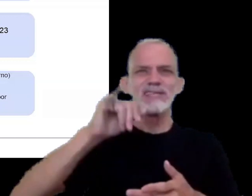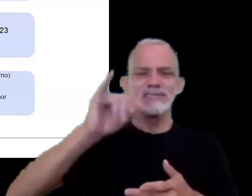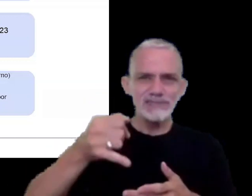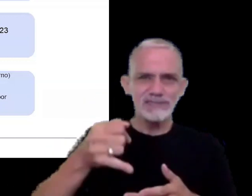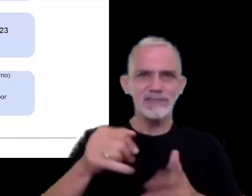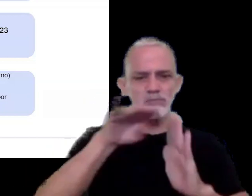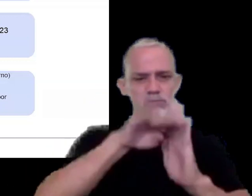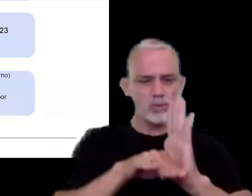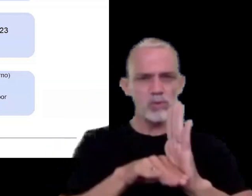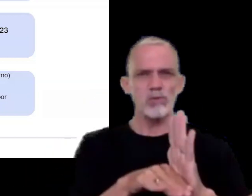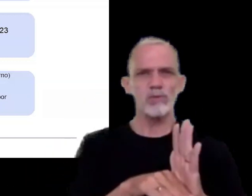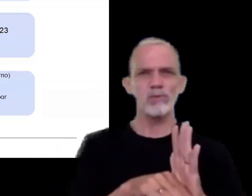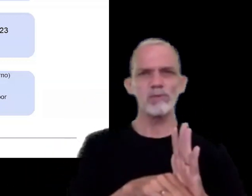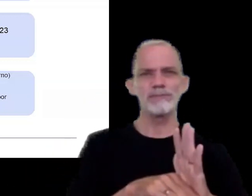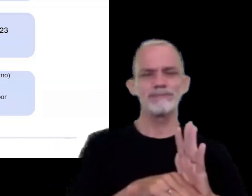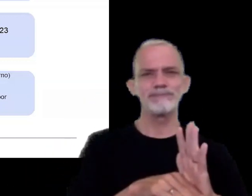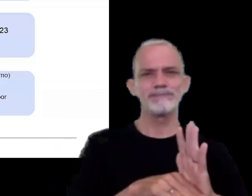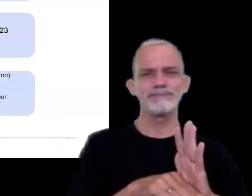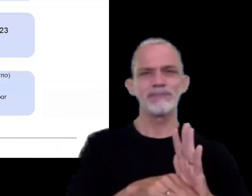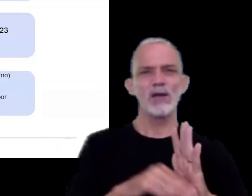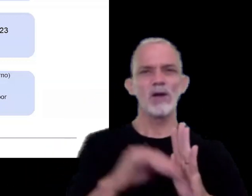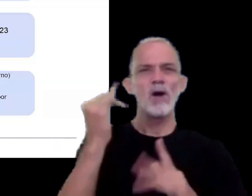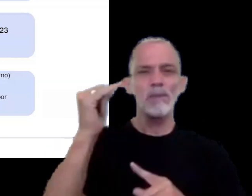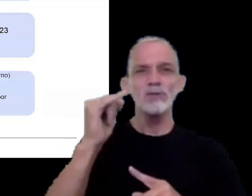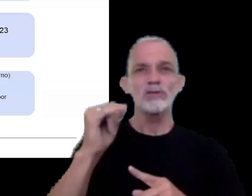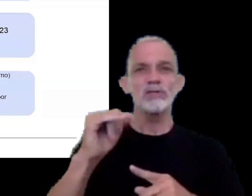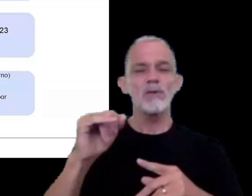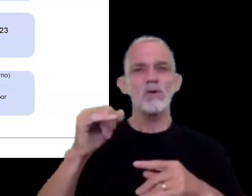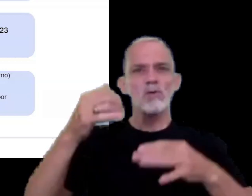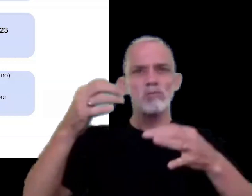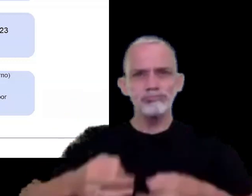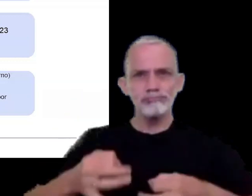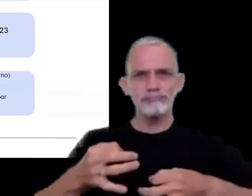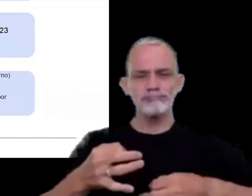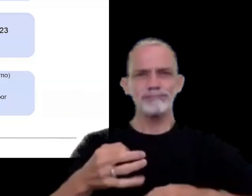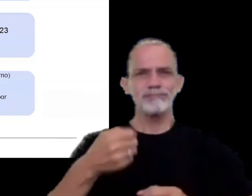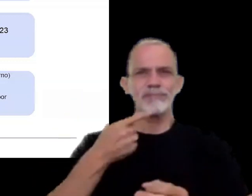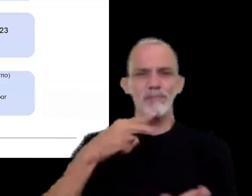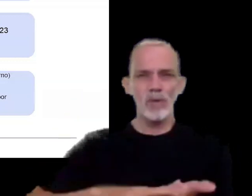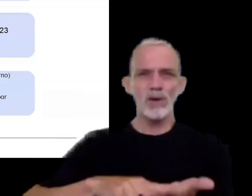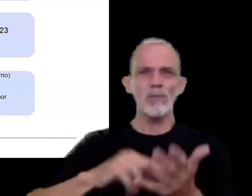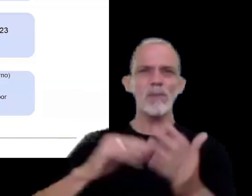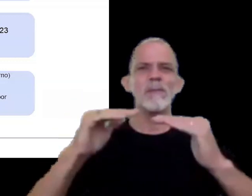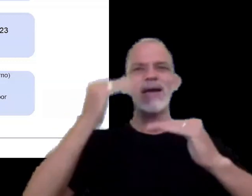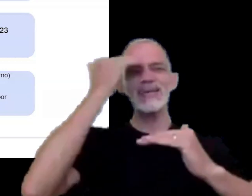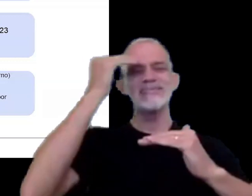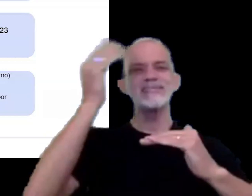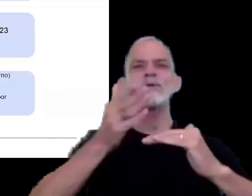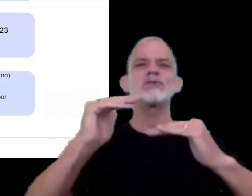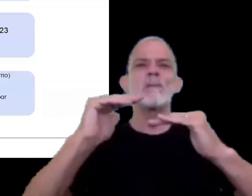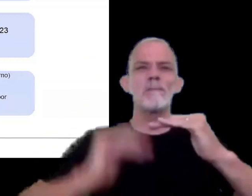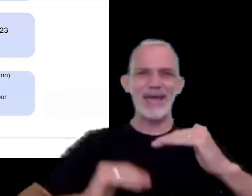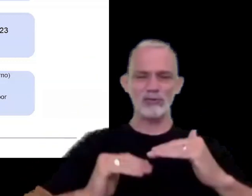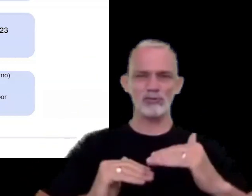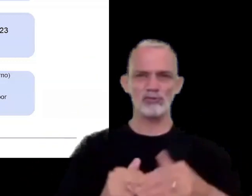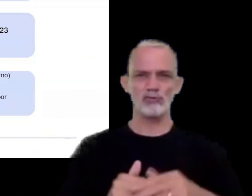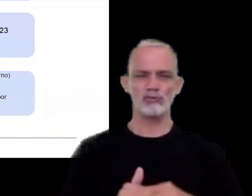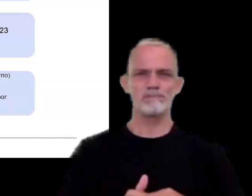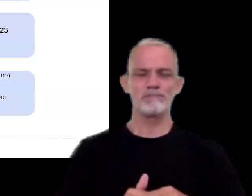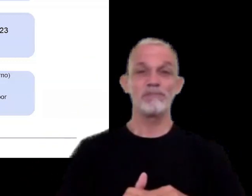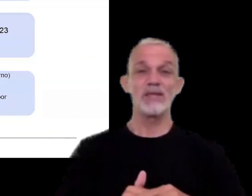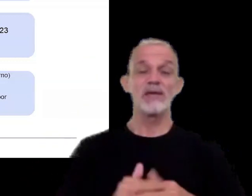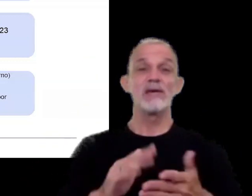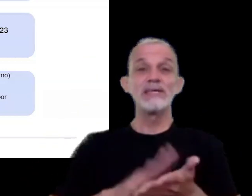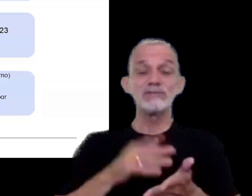tasas efectivas de tributación inferiores al 15% sobre